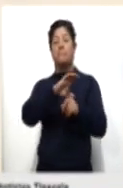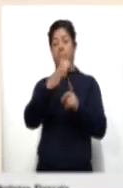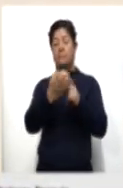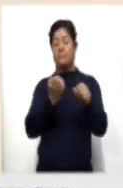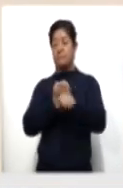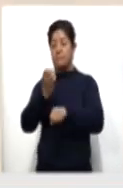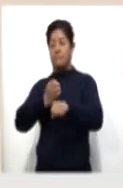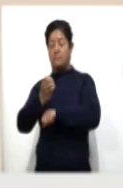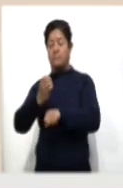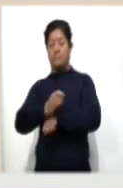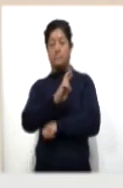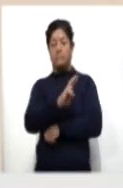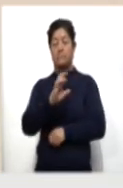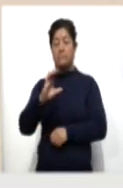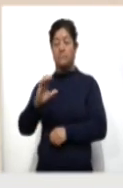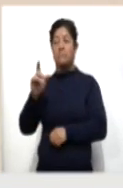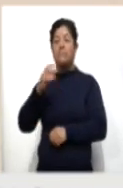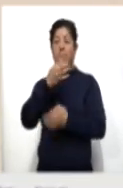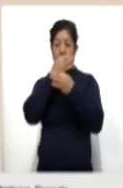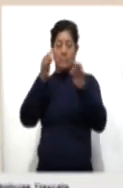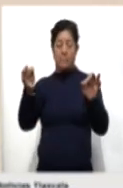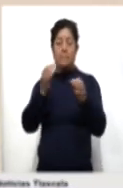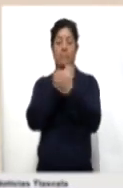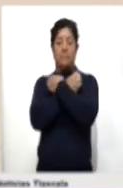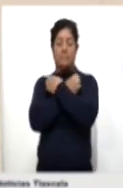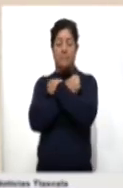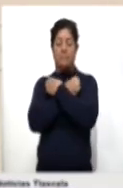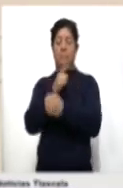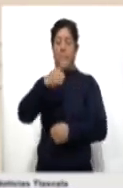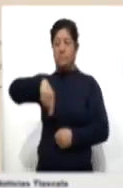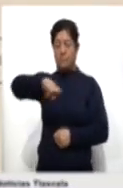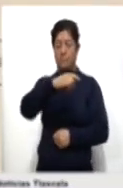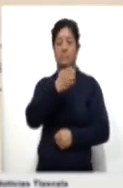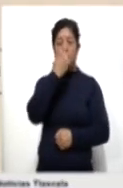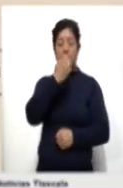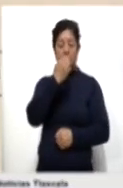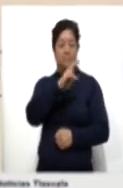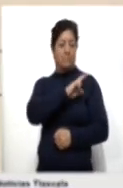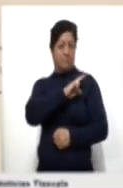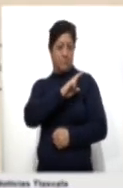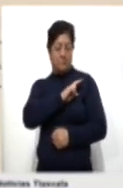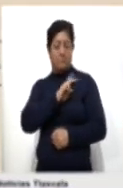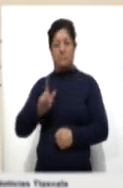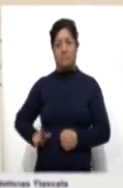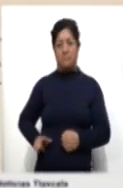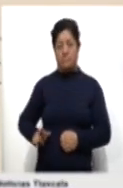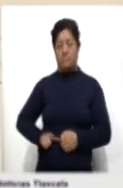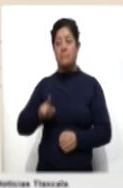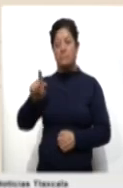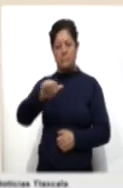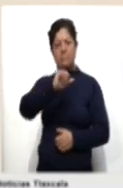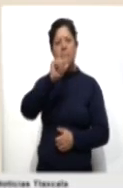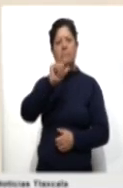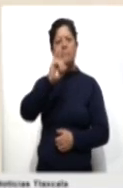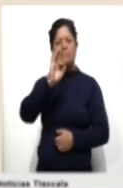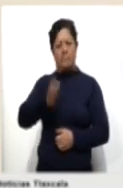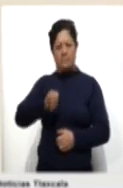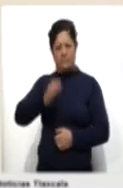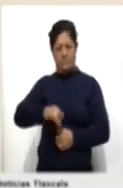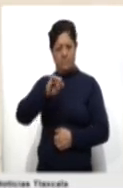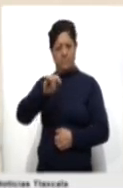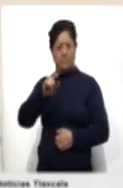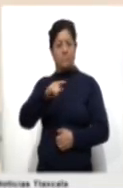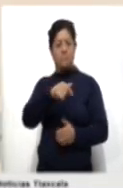hace un llamado a las instituciones educativas, tanto públicas como privadas, a aceptar las actas de nacimiento digitales en lugar